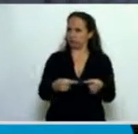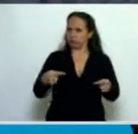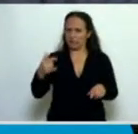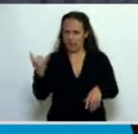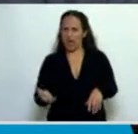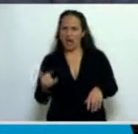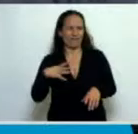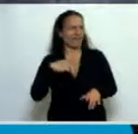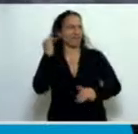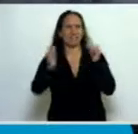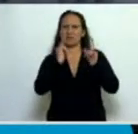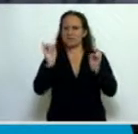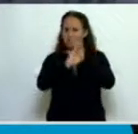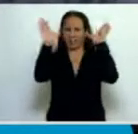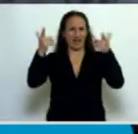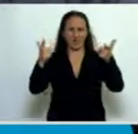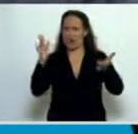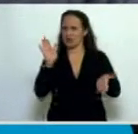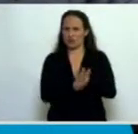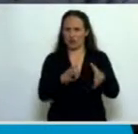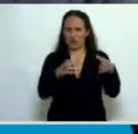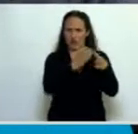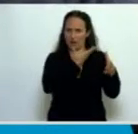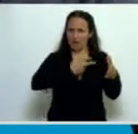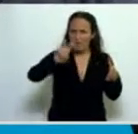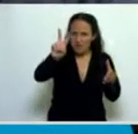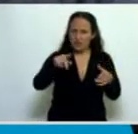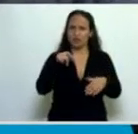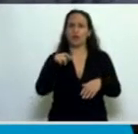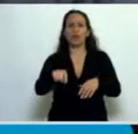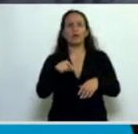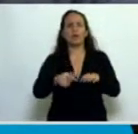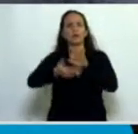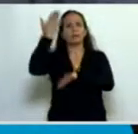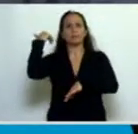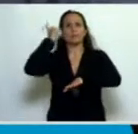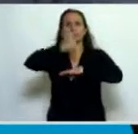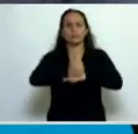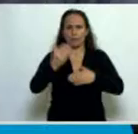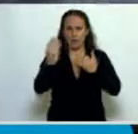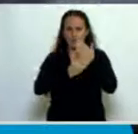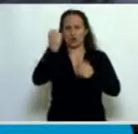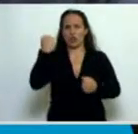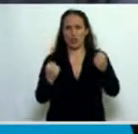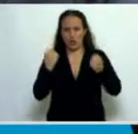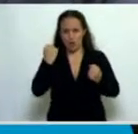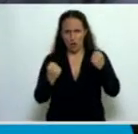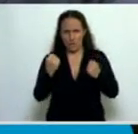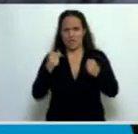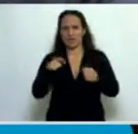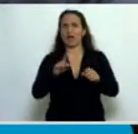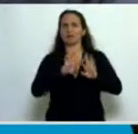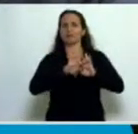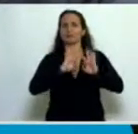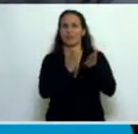inexplicable del oficialismo. Cuando estuvo aquí el señor Ministro de Economía en el